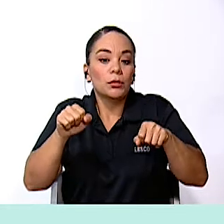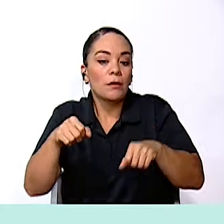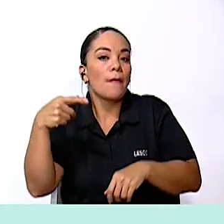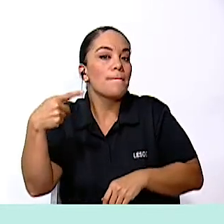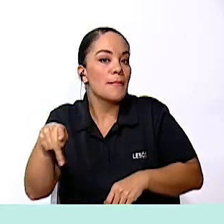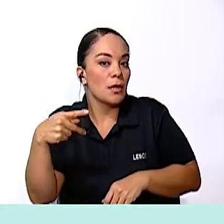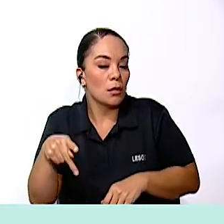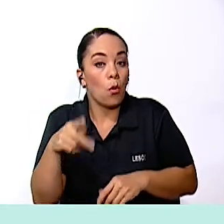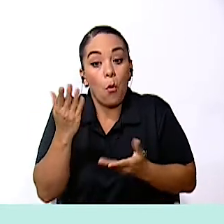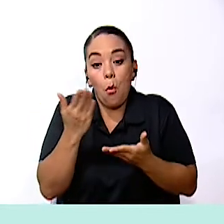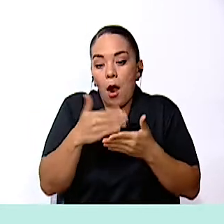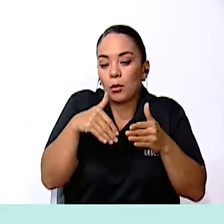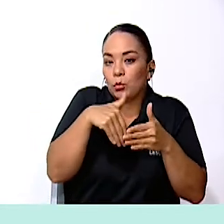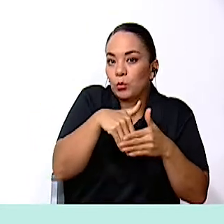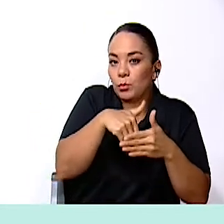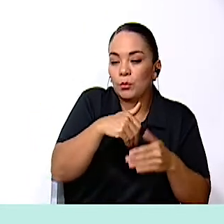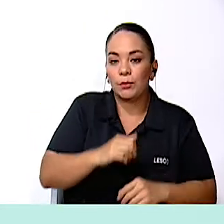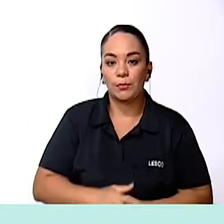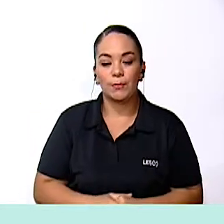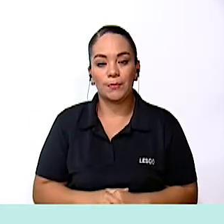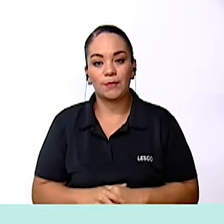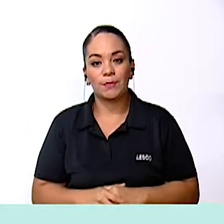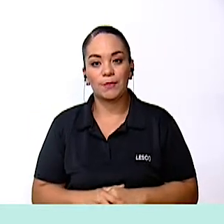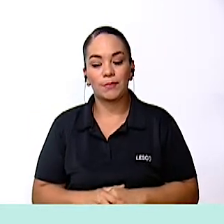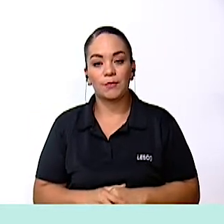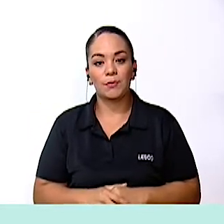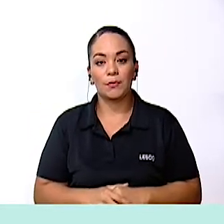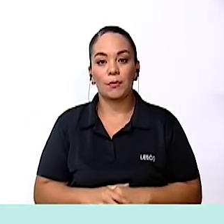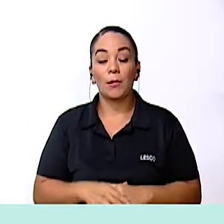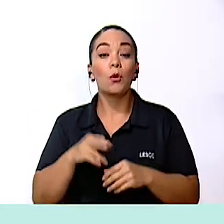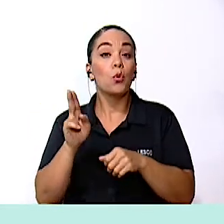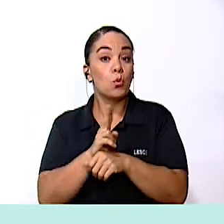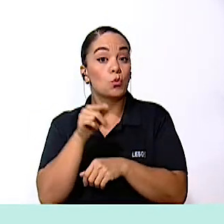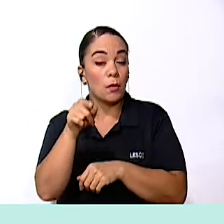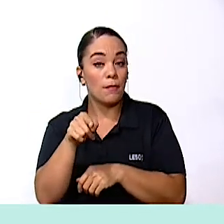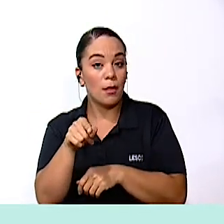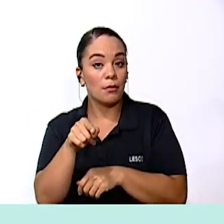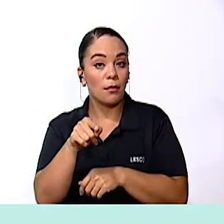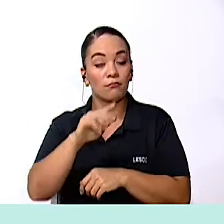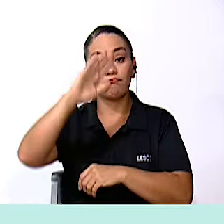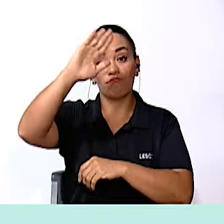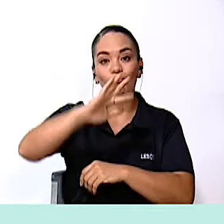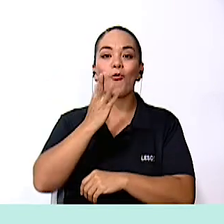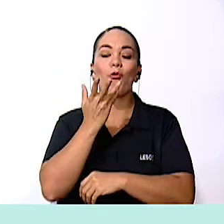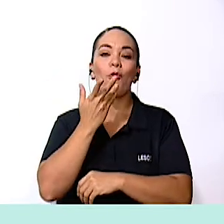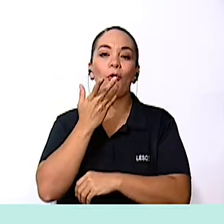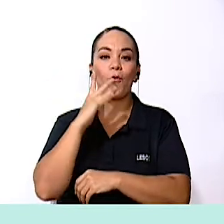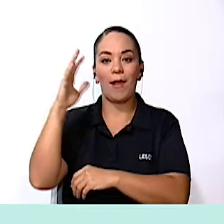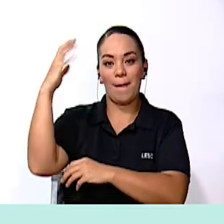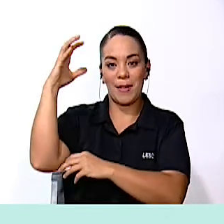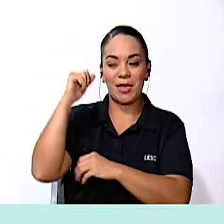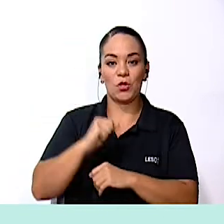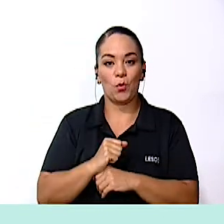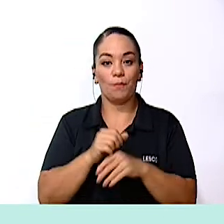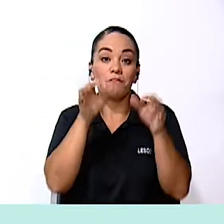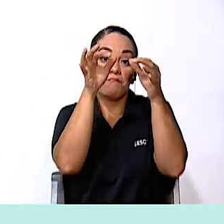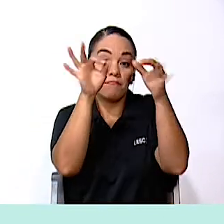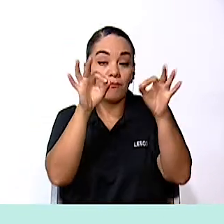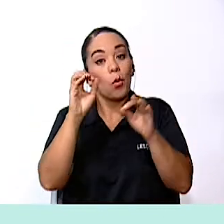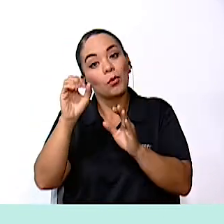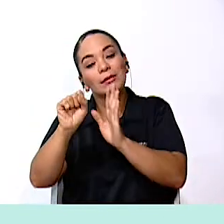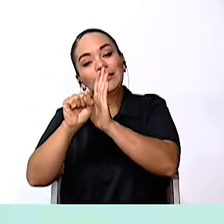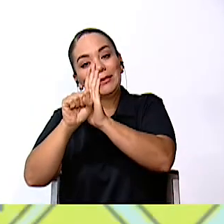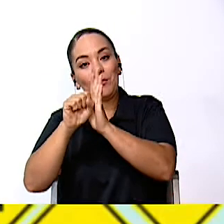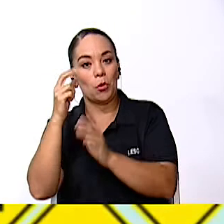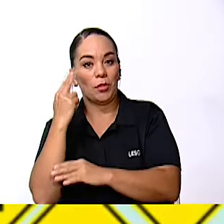o un obstáculo Por lo general, tienen el fondo de color amarillo Una leyenda y un símbolo de